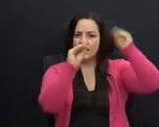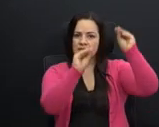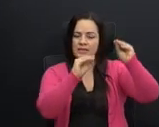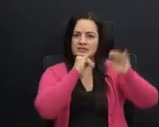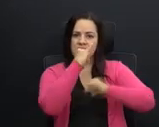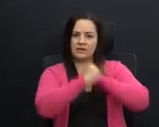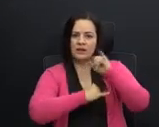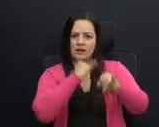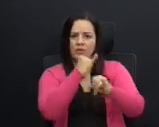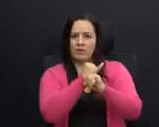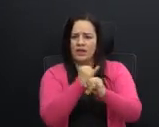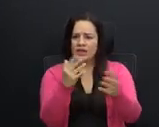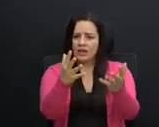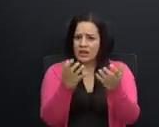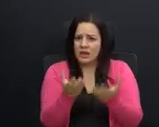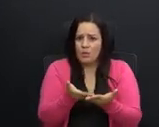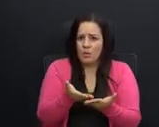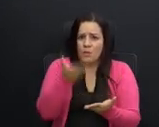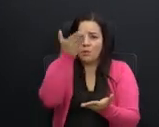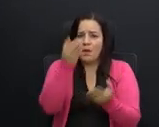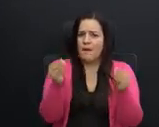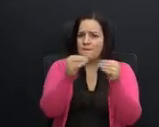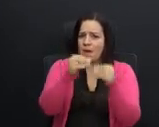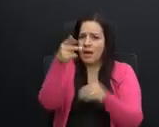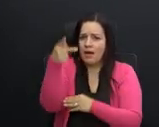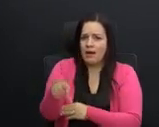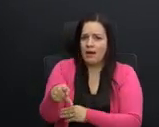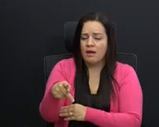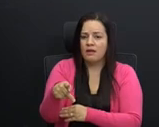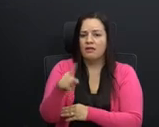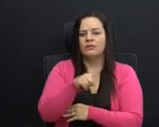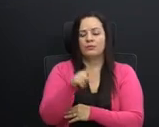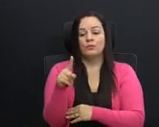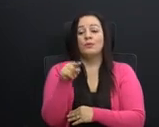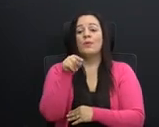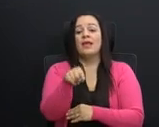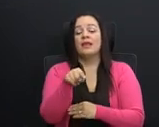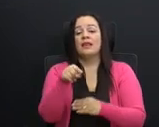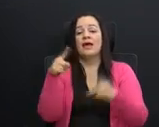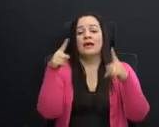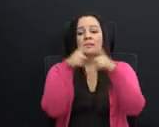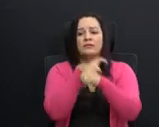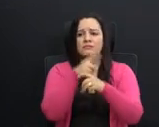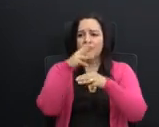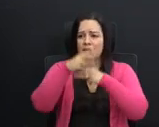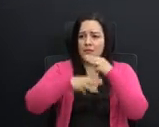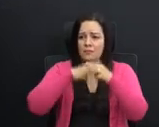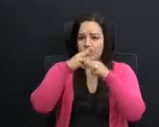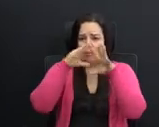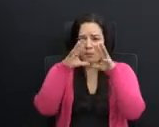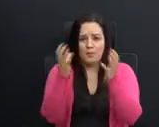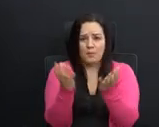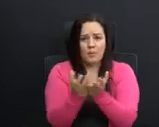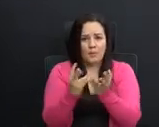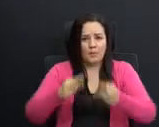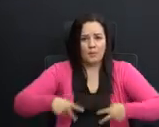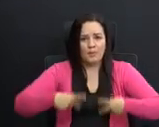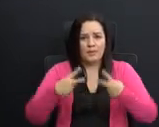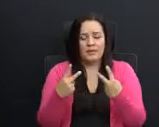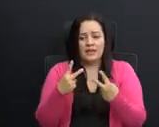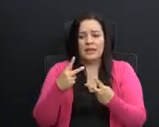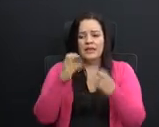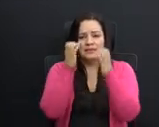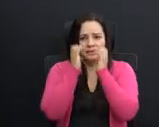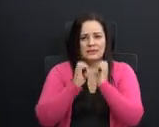¿Acaso queremos aumentar más este riesgo? Ante la crisis que vive el mundo entero, más bien la estrategia